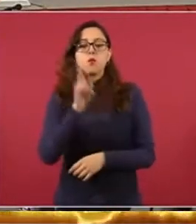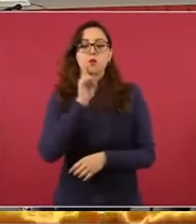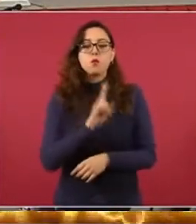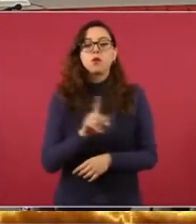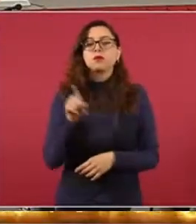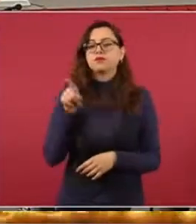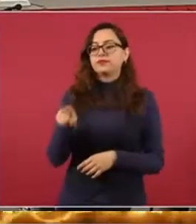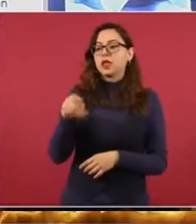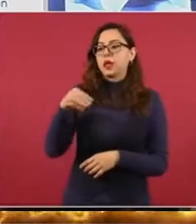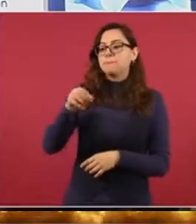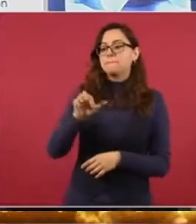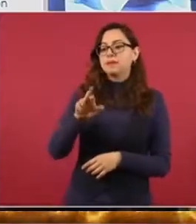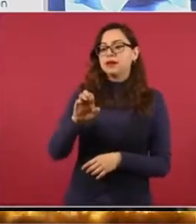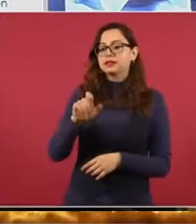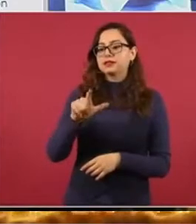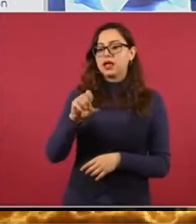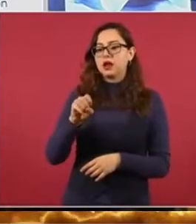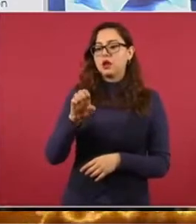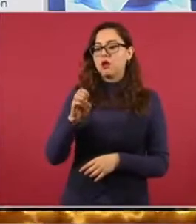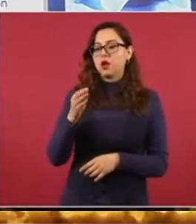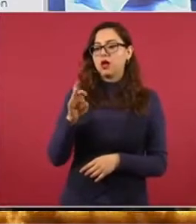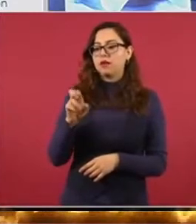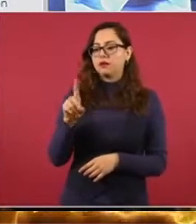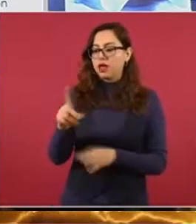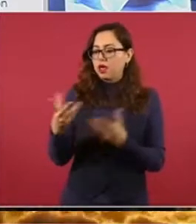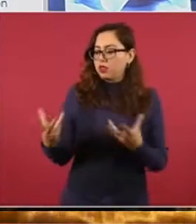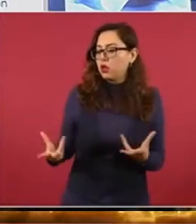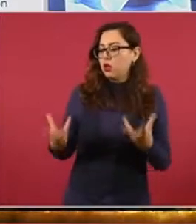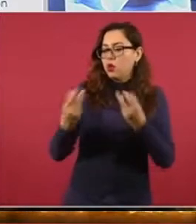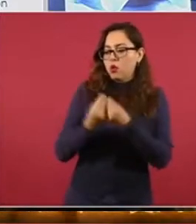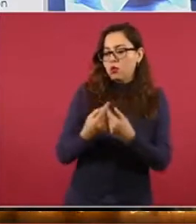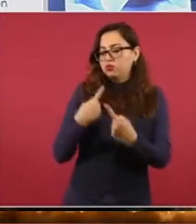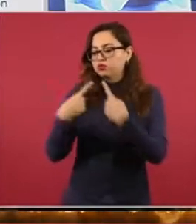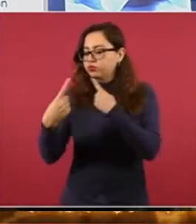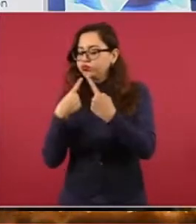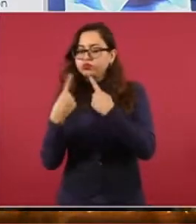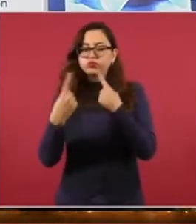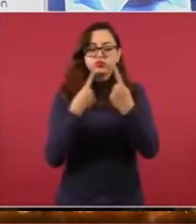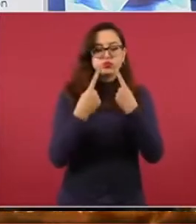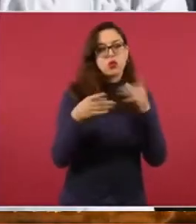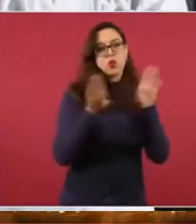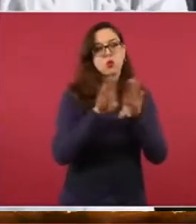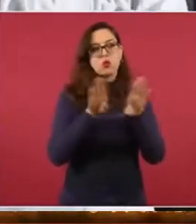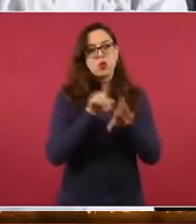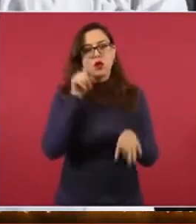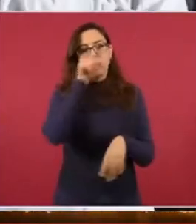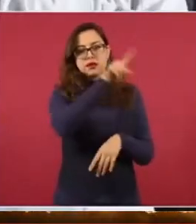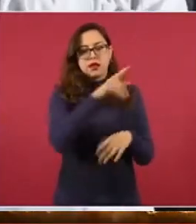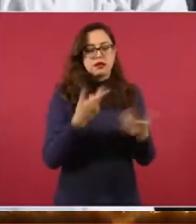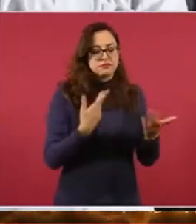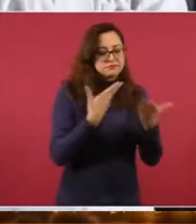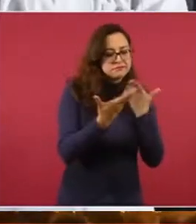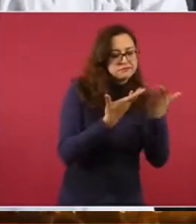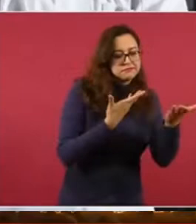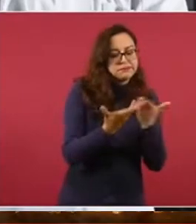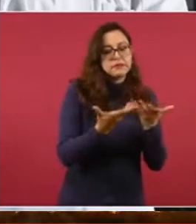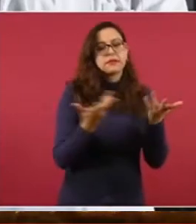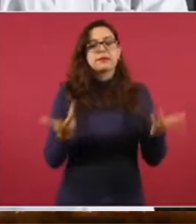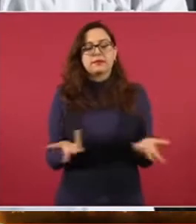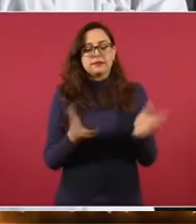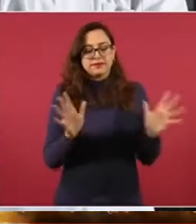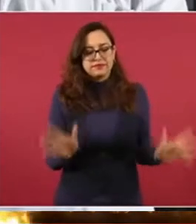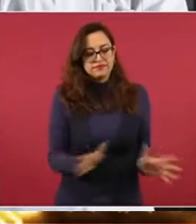estos convenios y estos intercambios, también con el Instituto de Mexicanos en el exterior, primero para promover el mecanismo